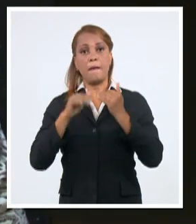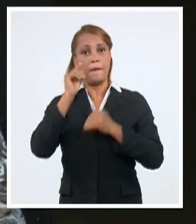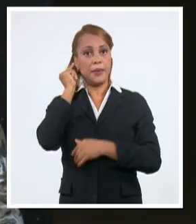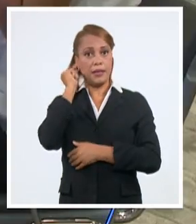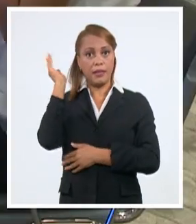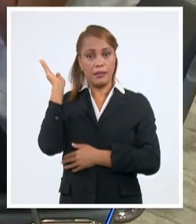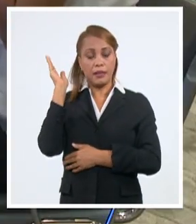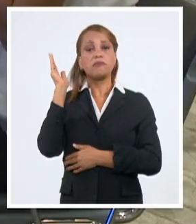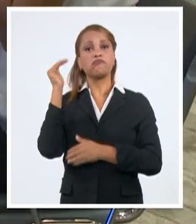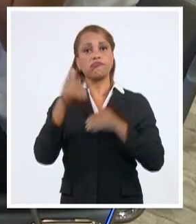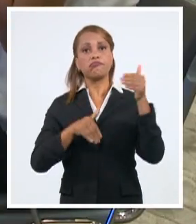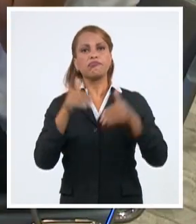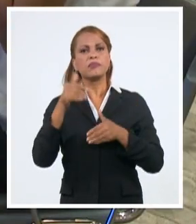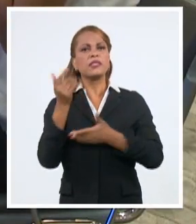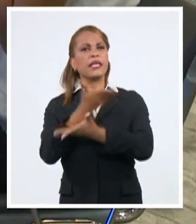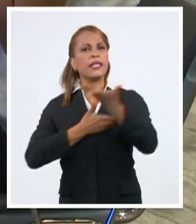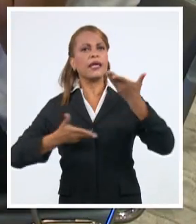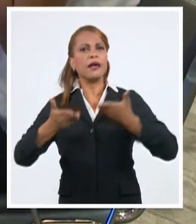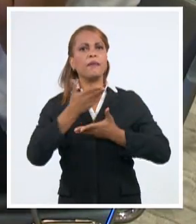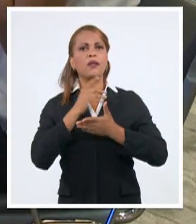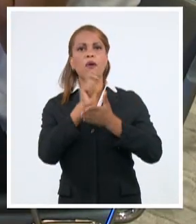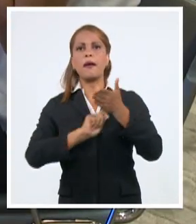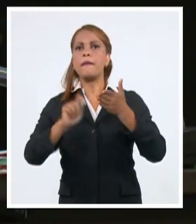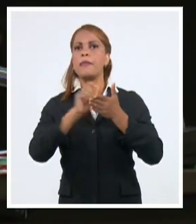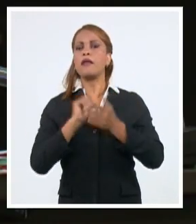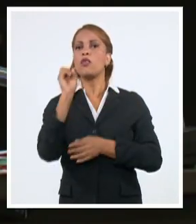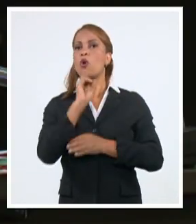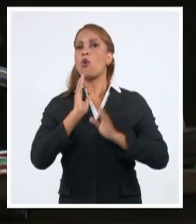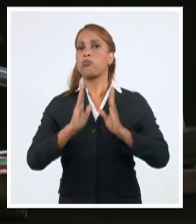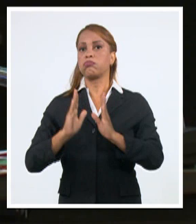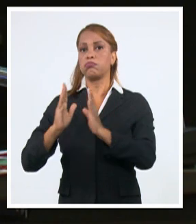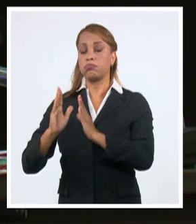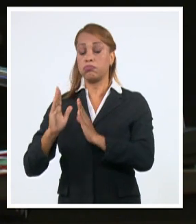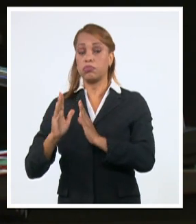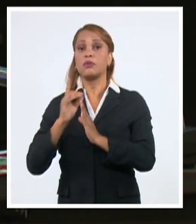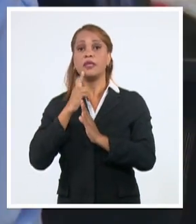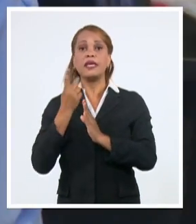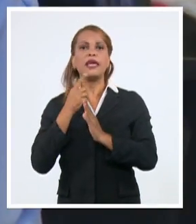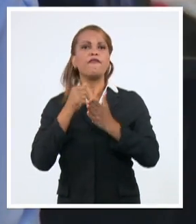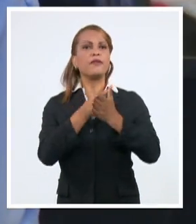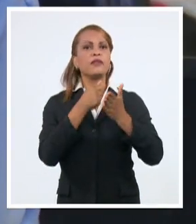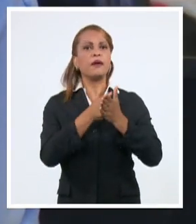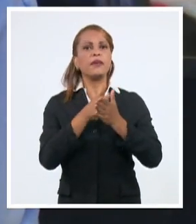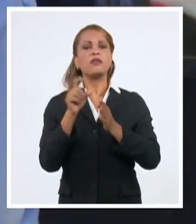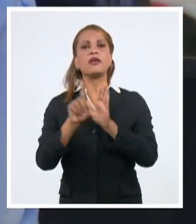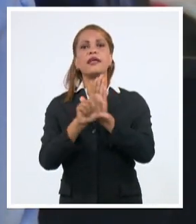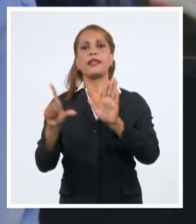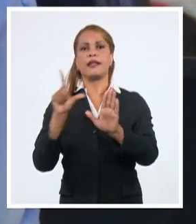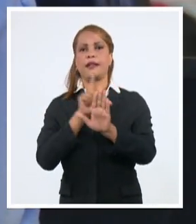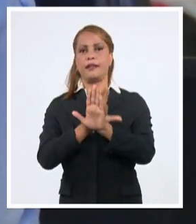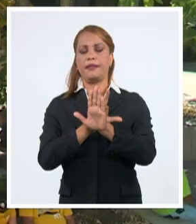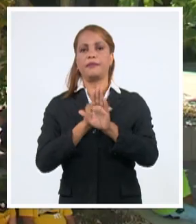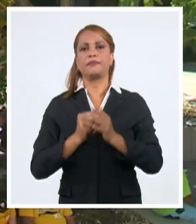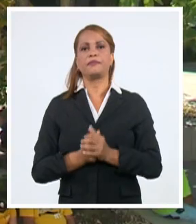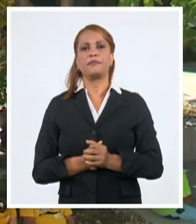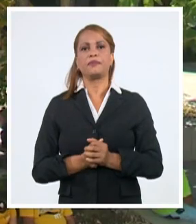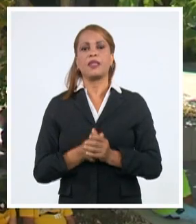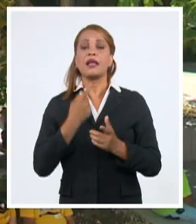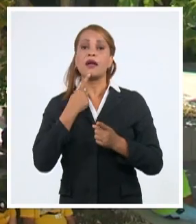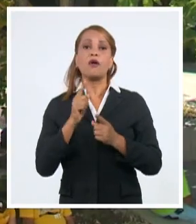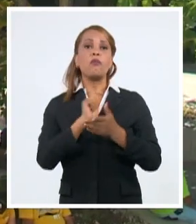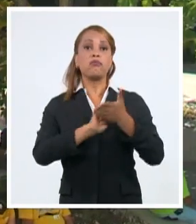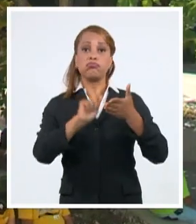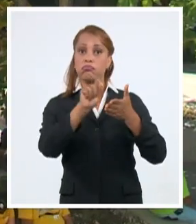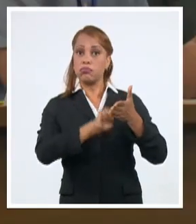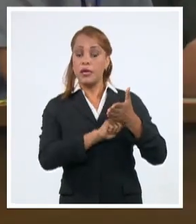Chatman, se intercambió además sobre el plan de ordenamiento territorial y el enfrentamiento a las ilegalidades urbanísticas. Como parte de la agenda, el